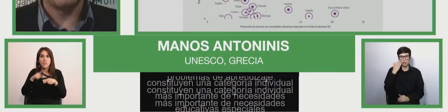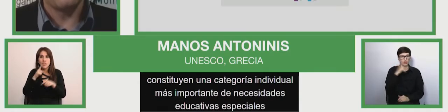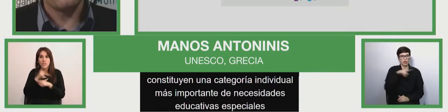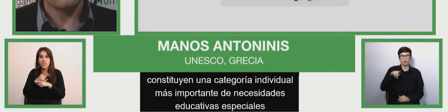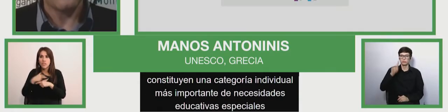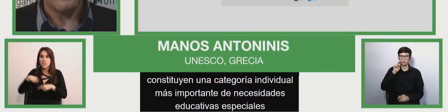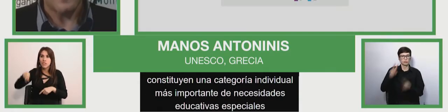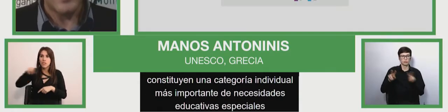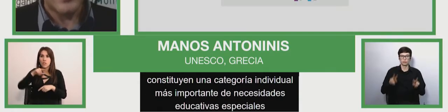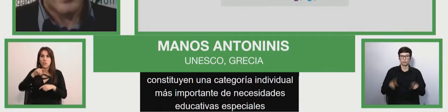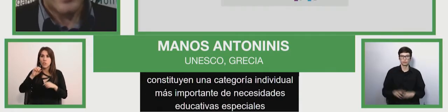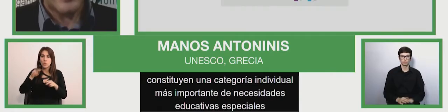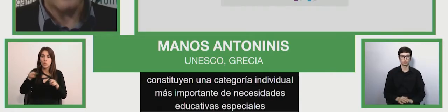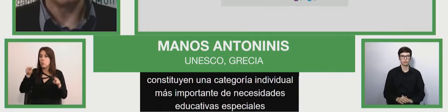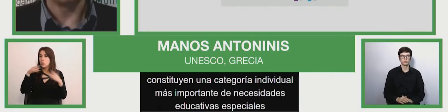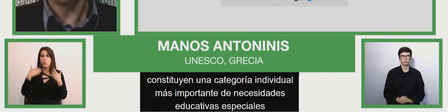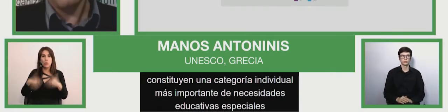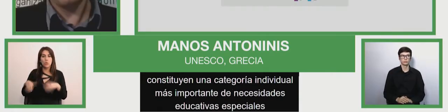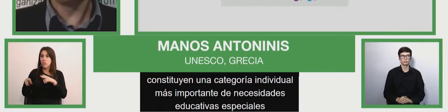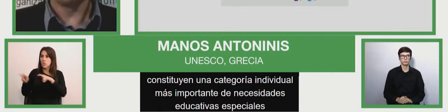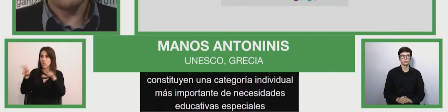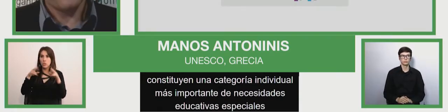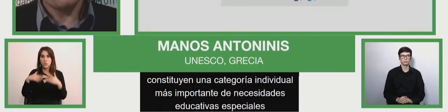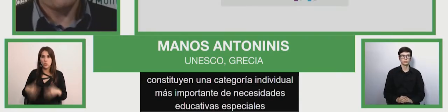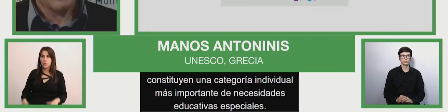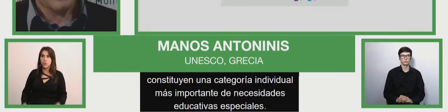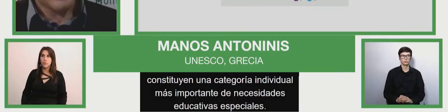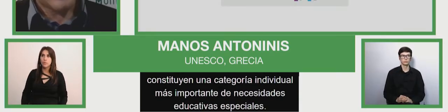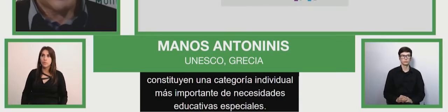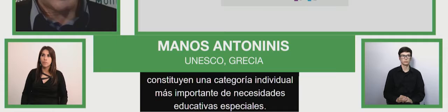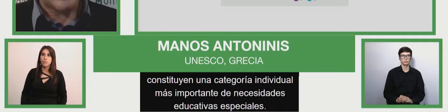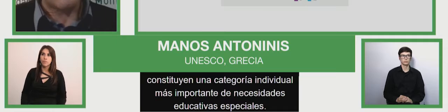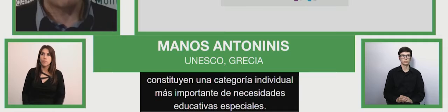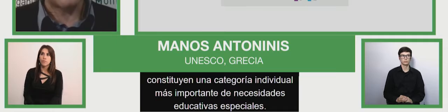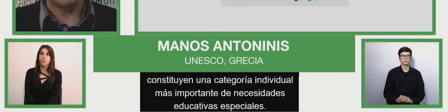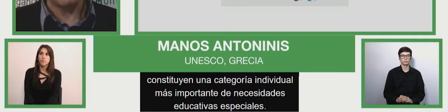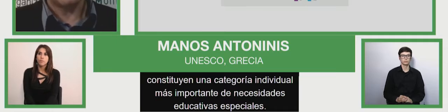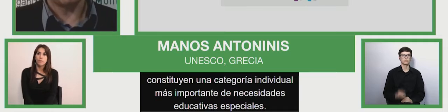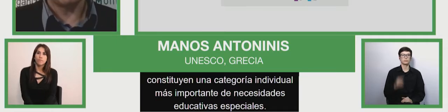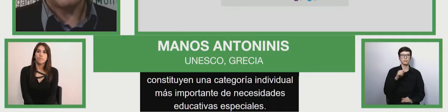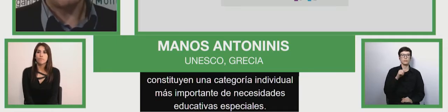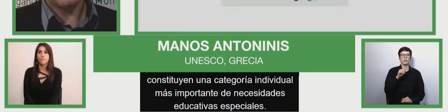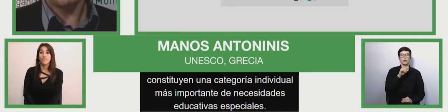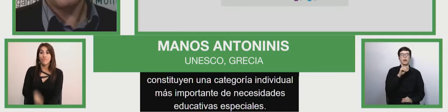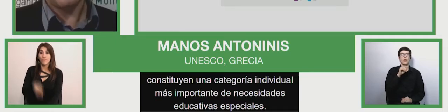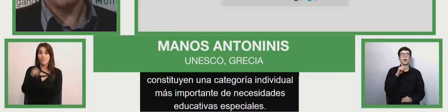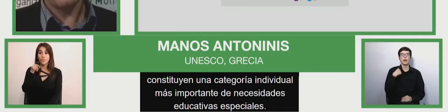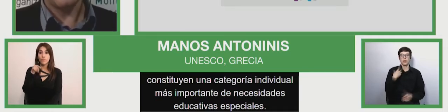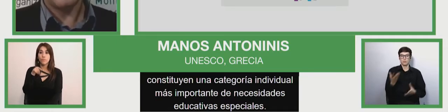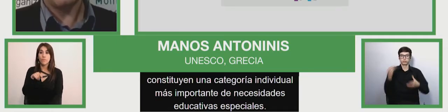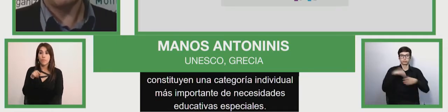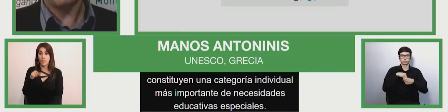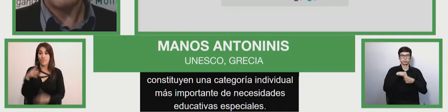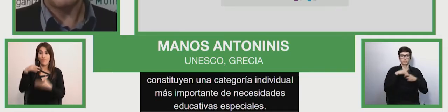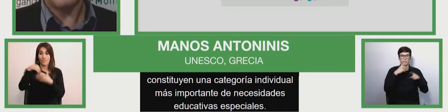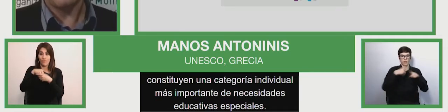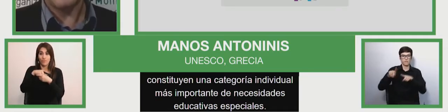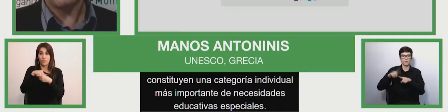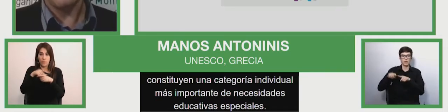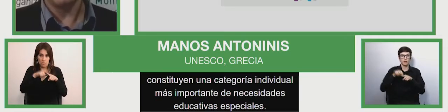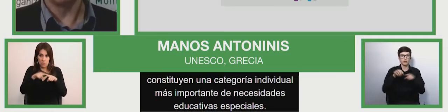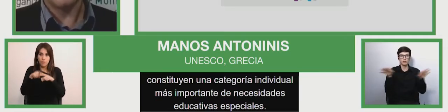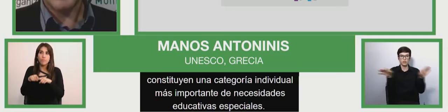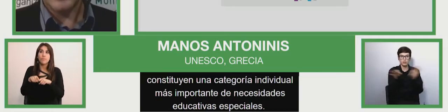jabón. Manos, dos minutos más. Gracias. La incorporación de los indicadores de inclusión en los sistemas de